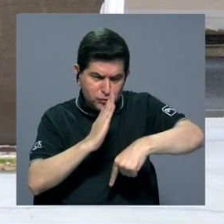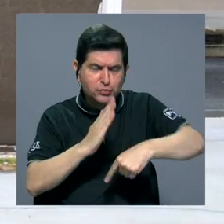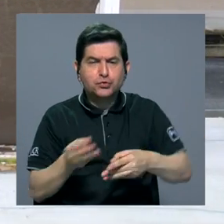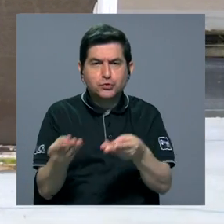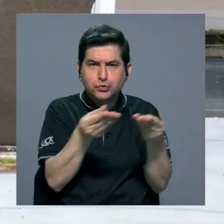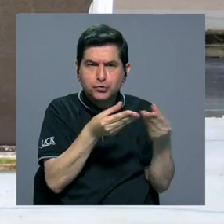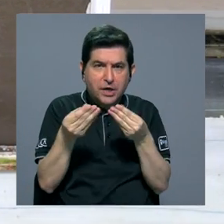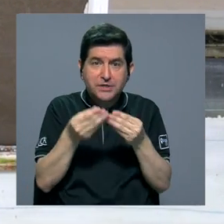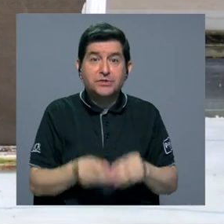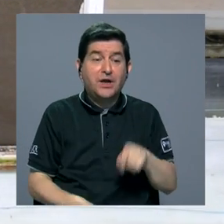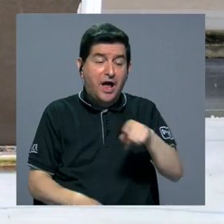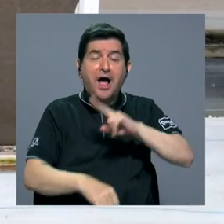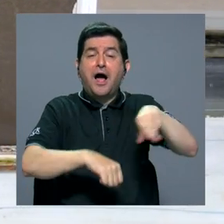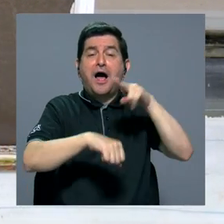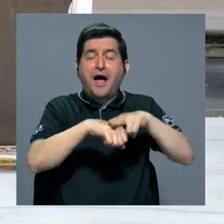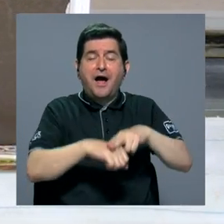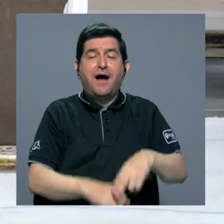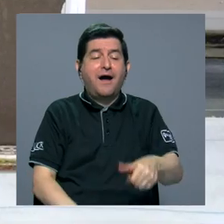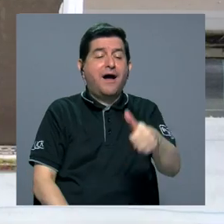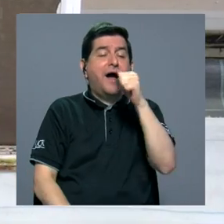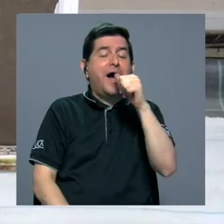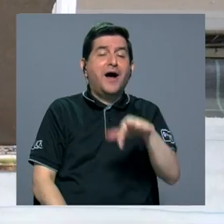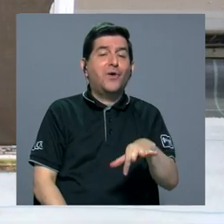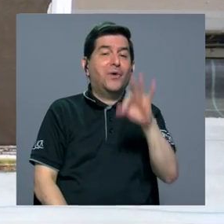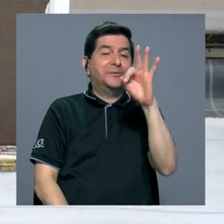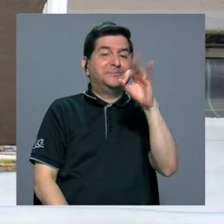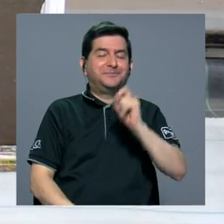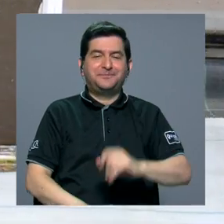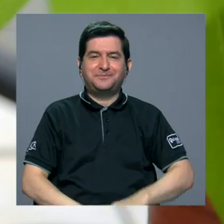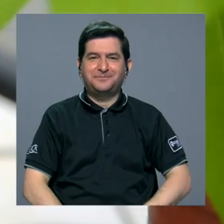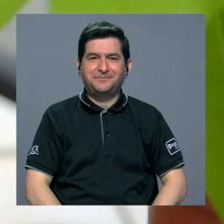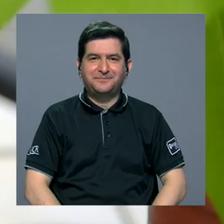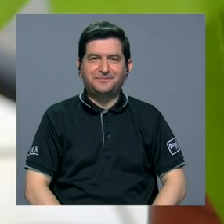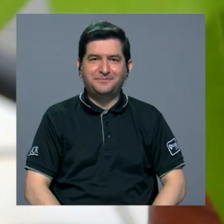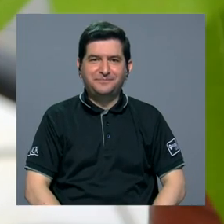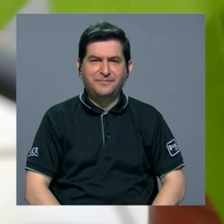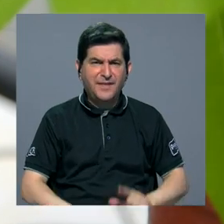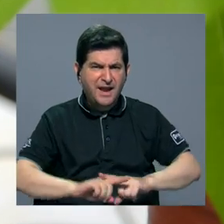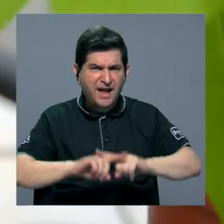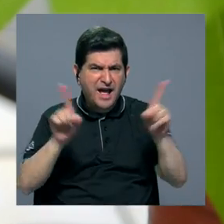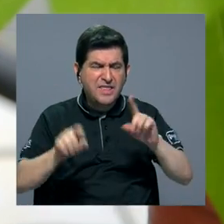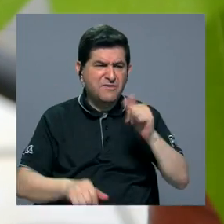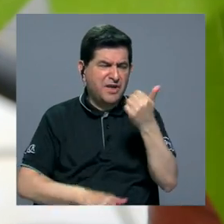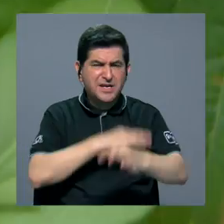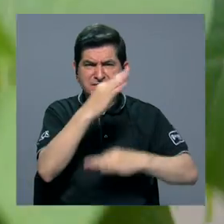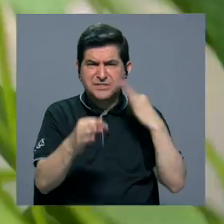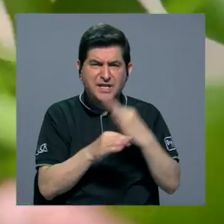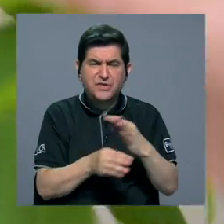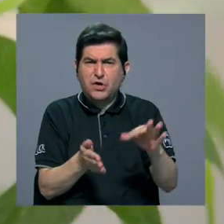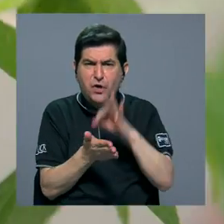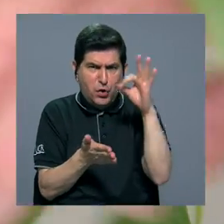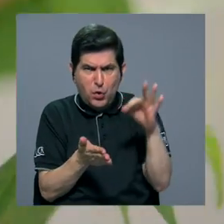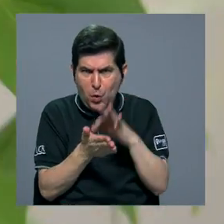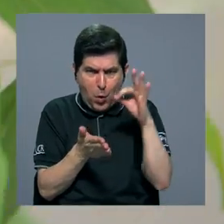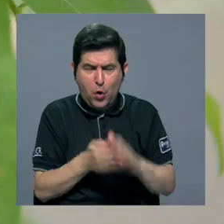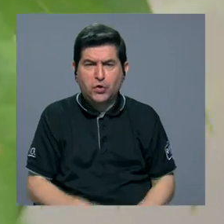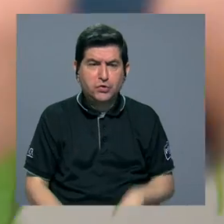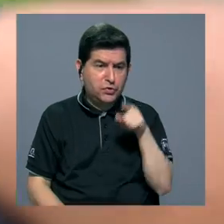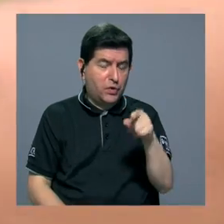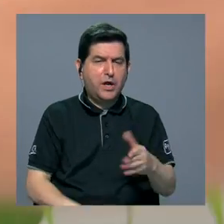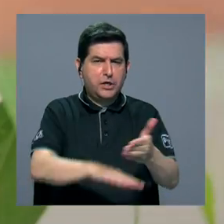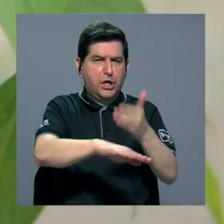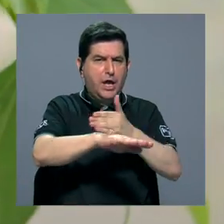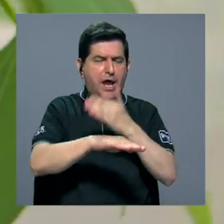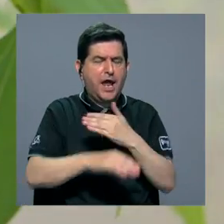suelo, donde por lo general se encuentran reservas de agua. A diferencia de otras variedades de frijol, esta